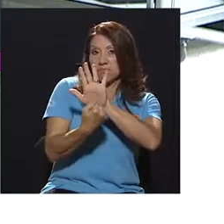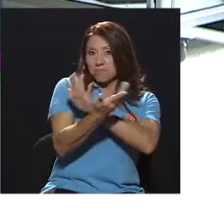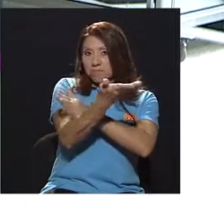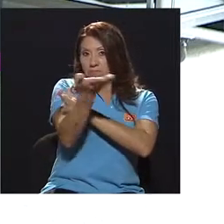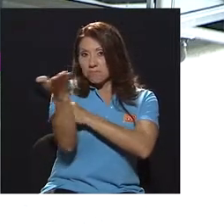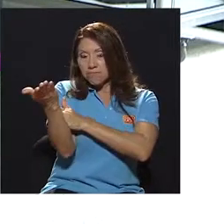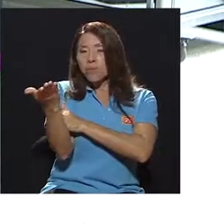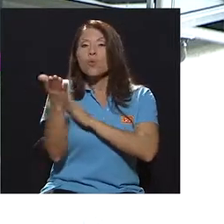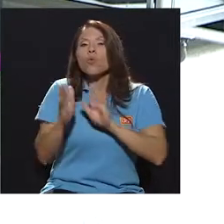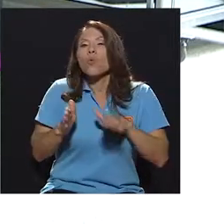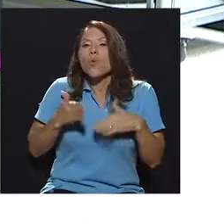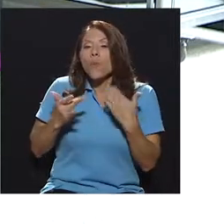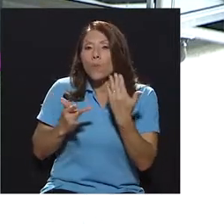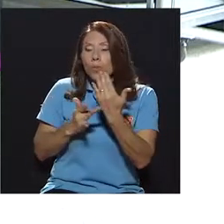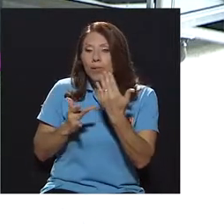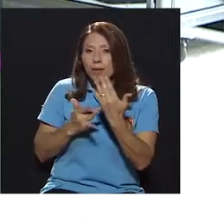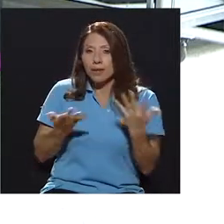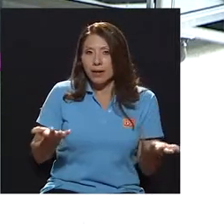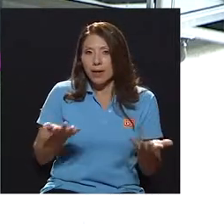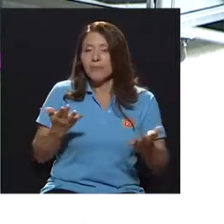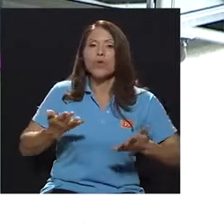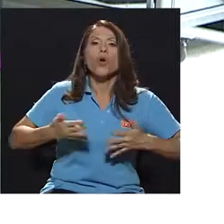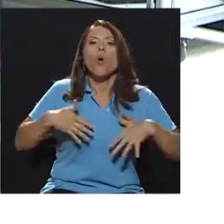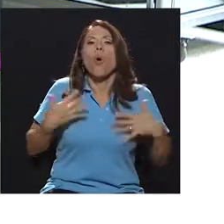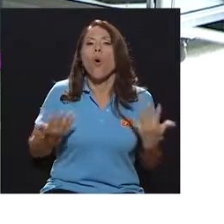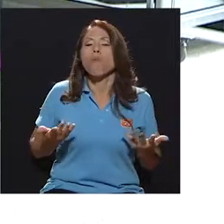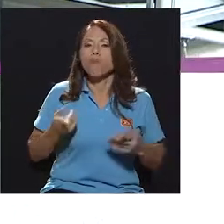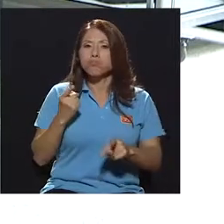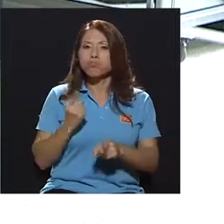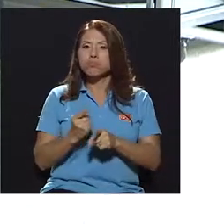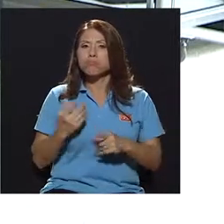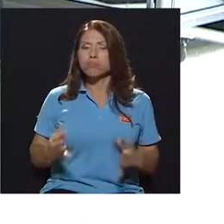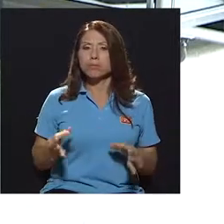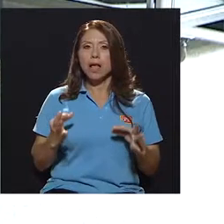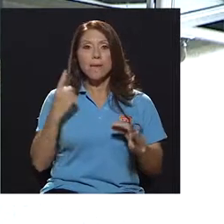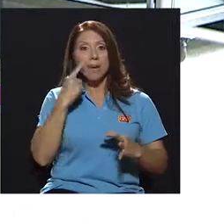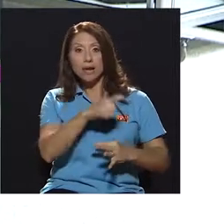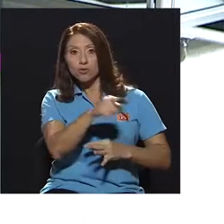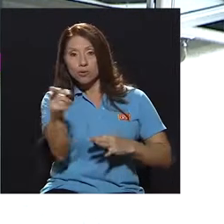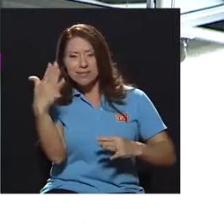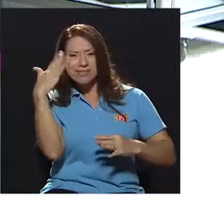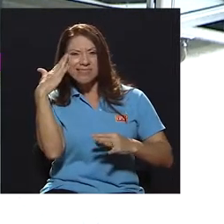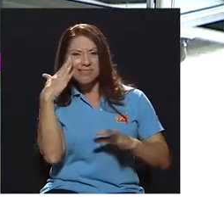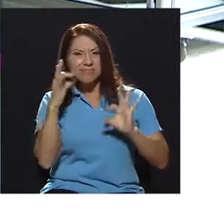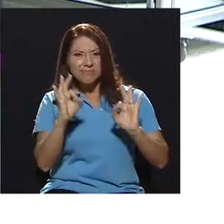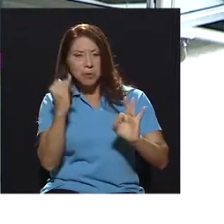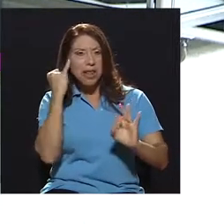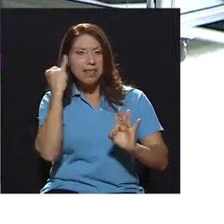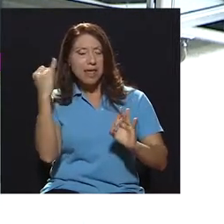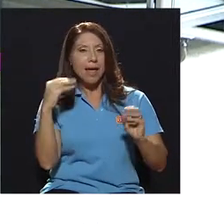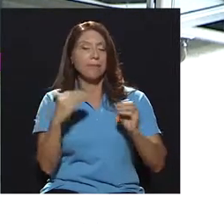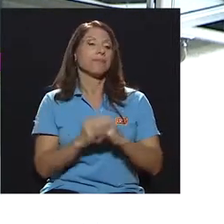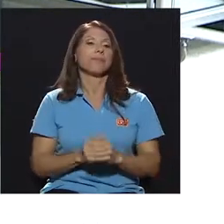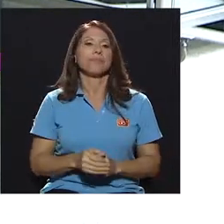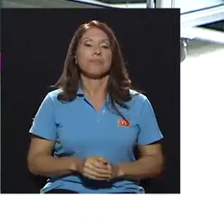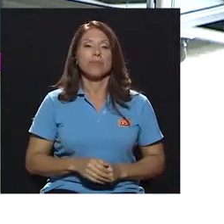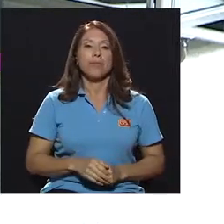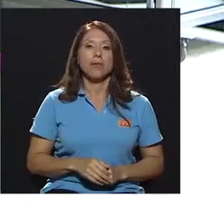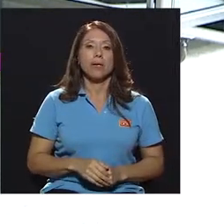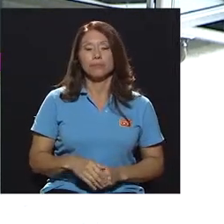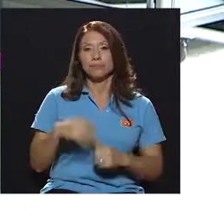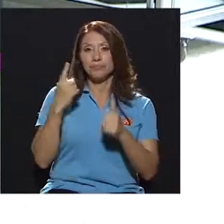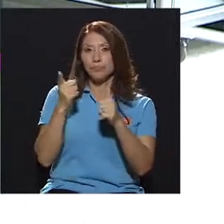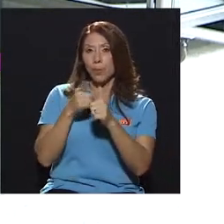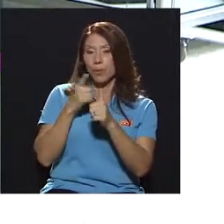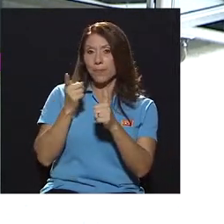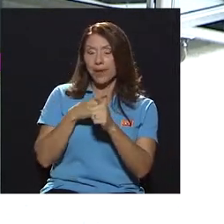le enseñemos a nuestros televidentes cómo es la técnica, cómo se va hacer de manera correcta para que ya en sus hogares se puedan formar una idea más precisa,